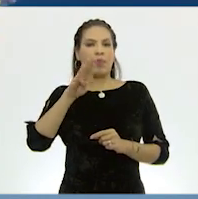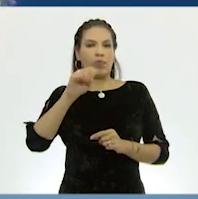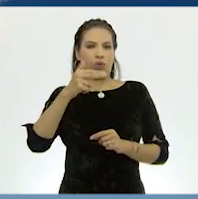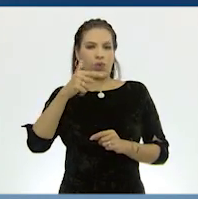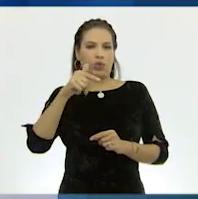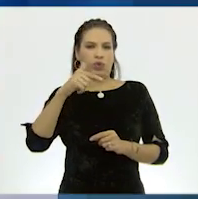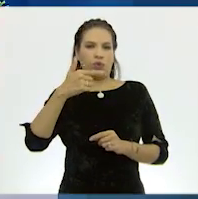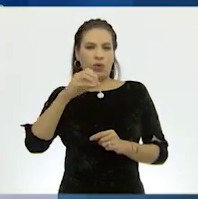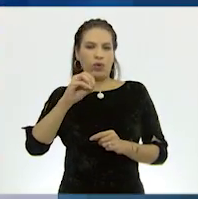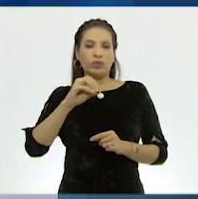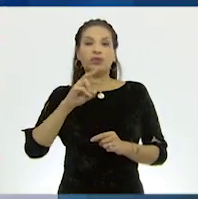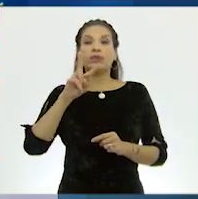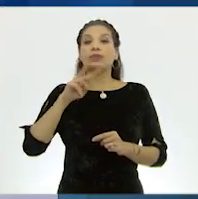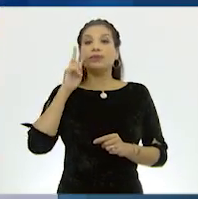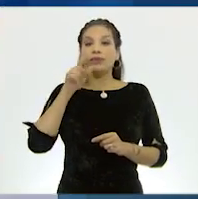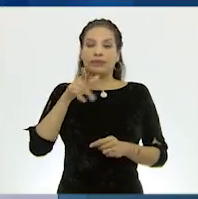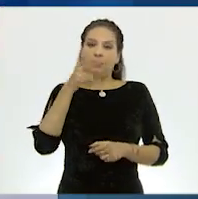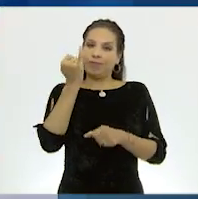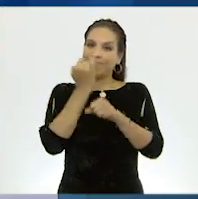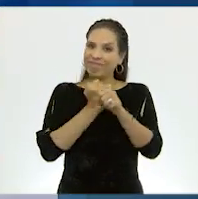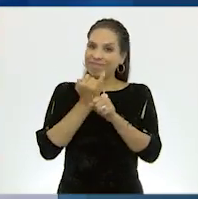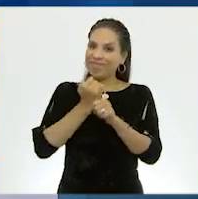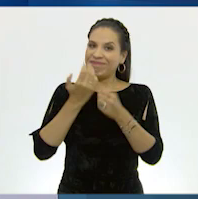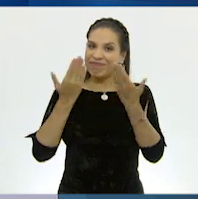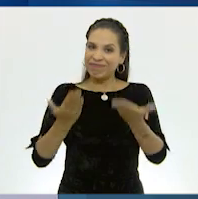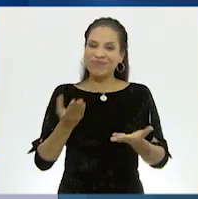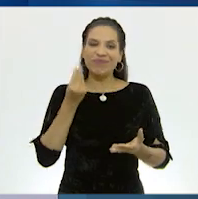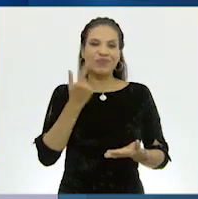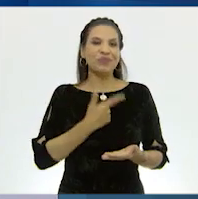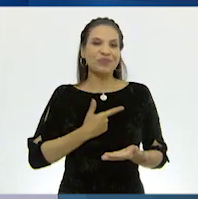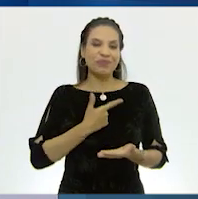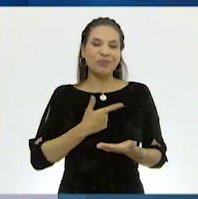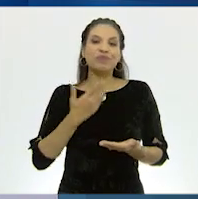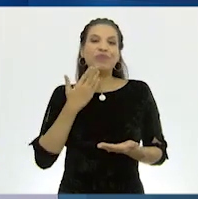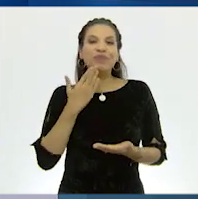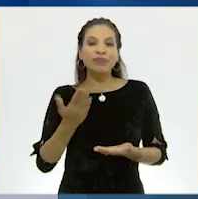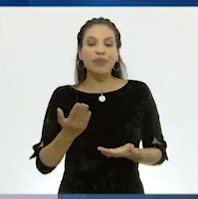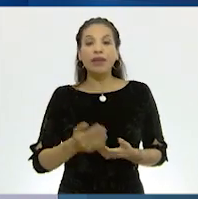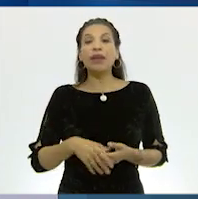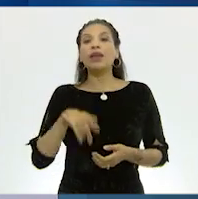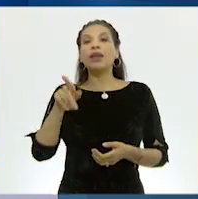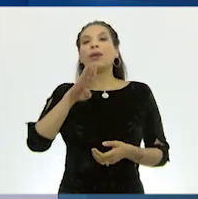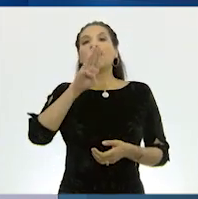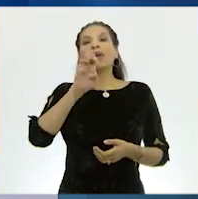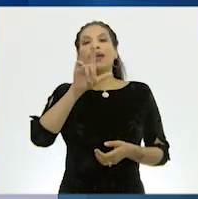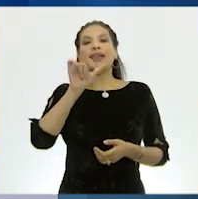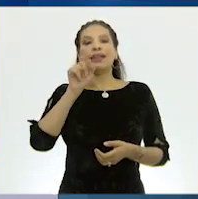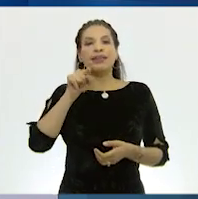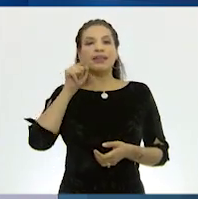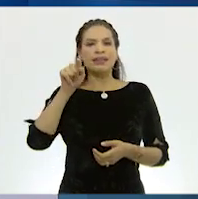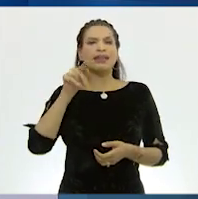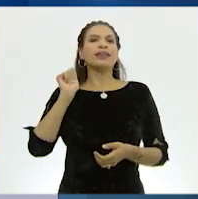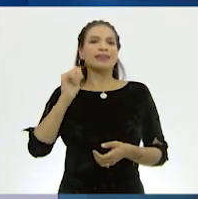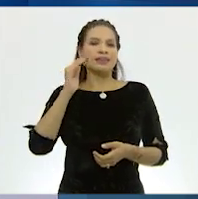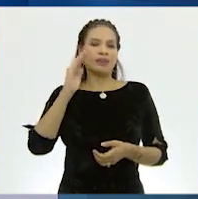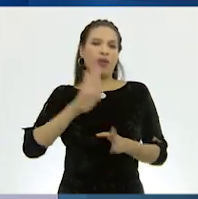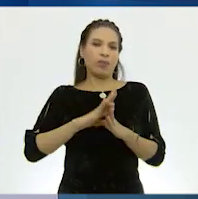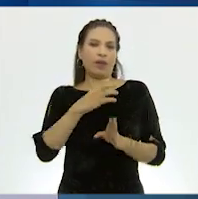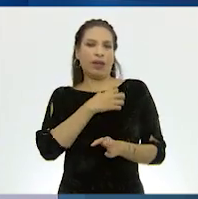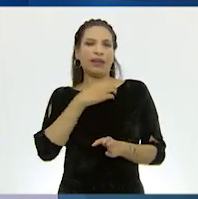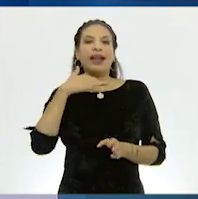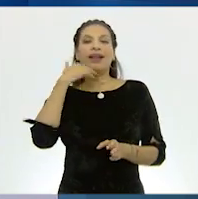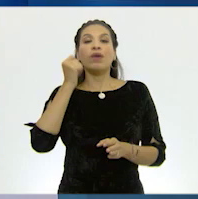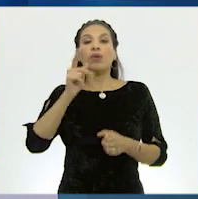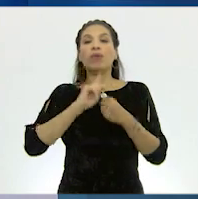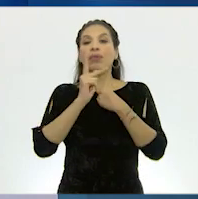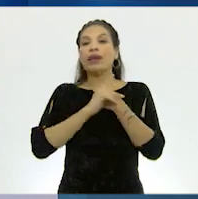Muy bien, muy bien, Ton. Se ve que has investigado. Eso me da mucho gusto. Pues, Berlín es la capital de Alemania y este es uno de los